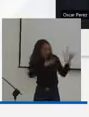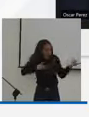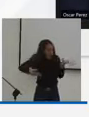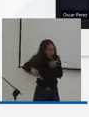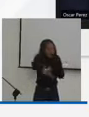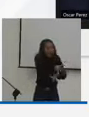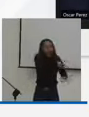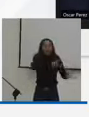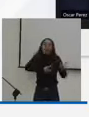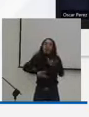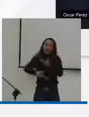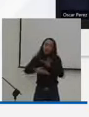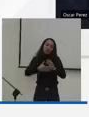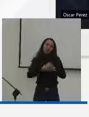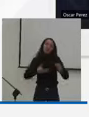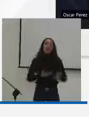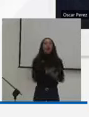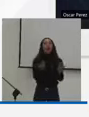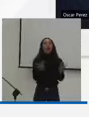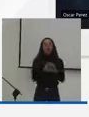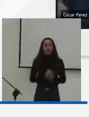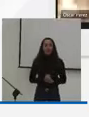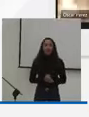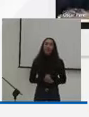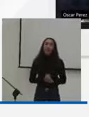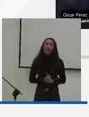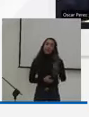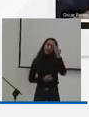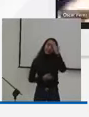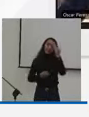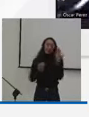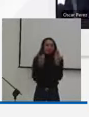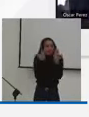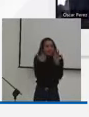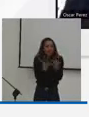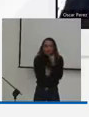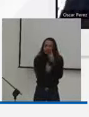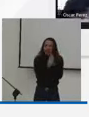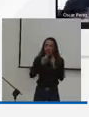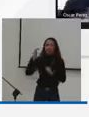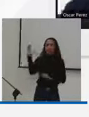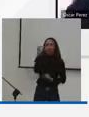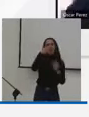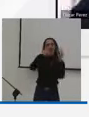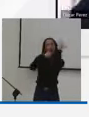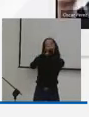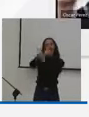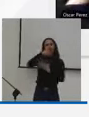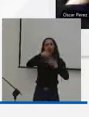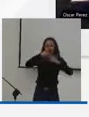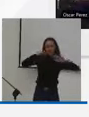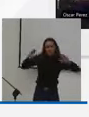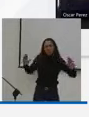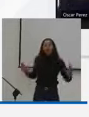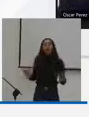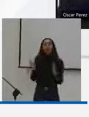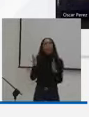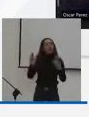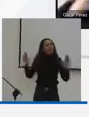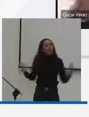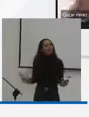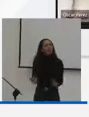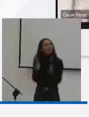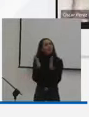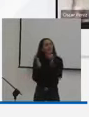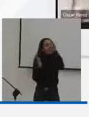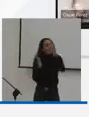Como todos lo han explicado, evidente la necesidad de que Colombia siga avanzando en el reconocimiento de la importancia